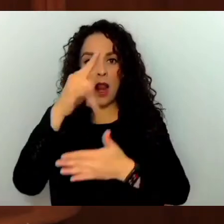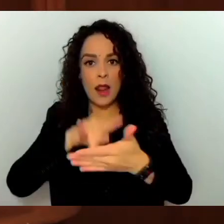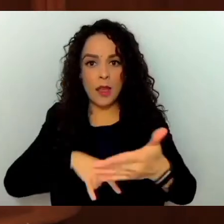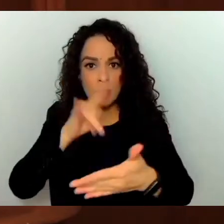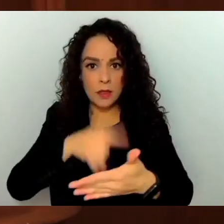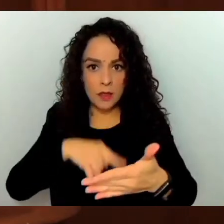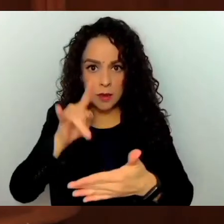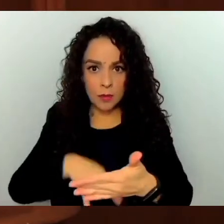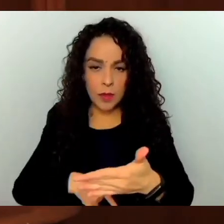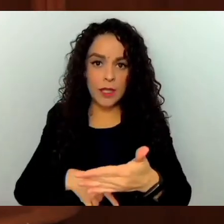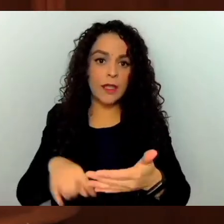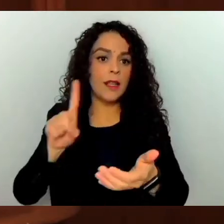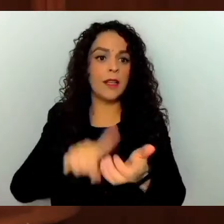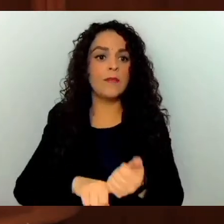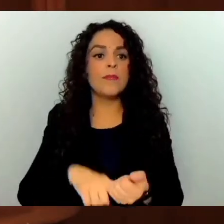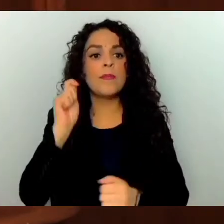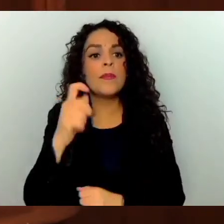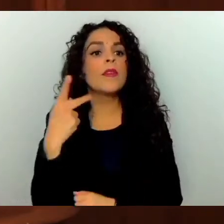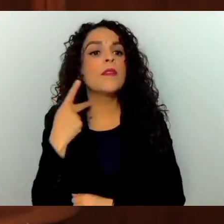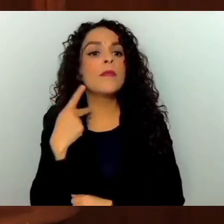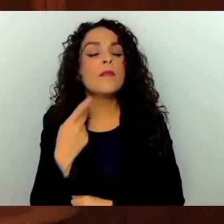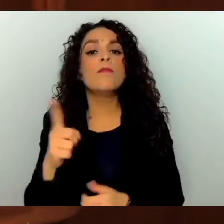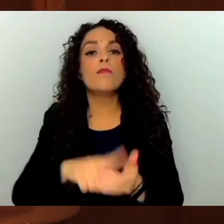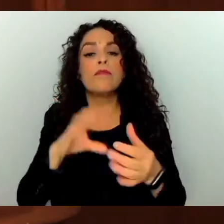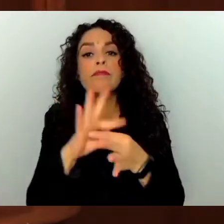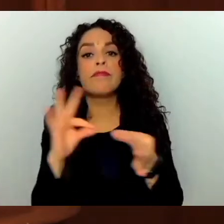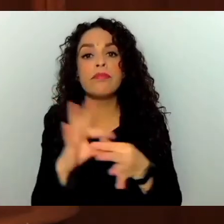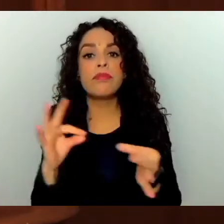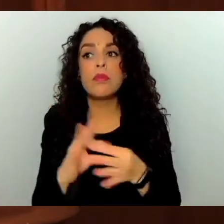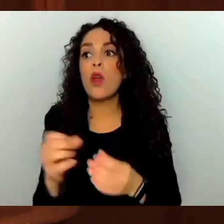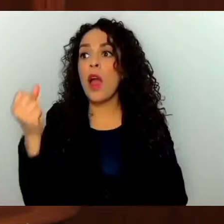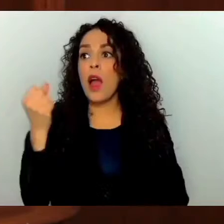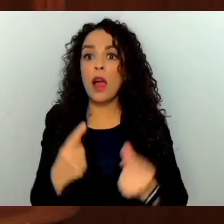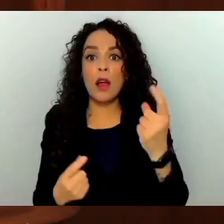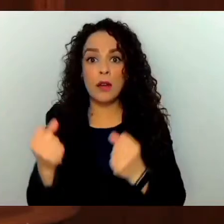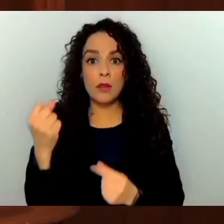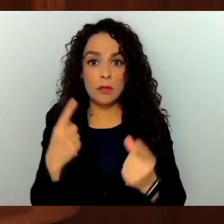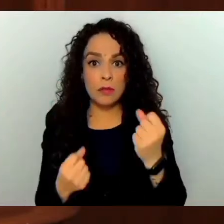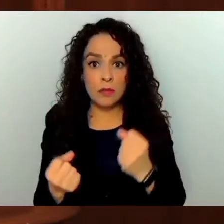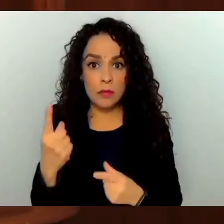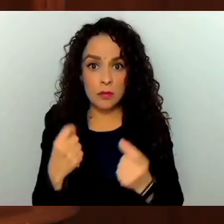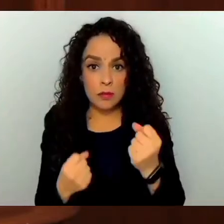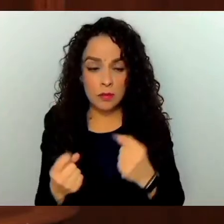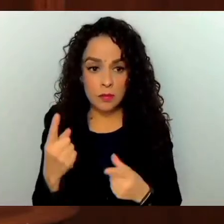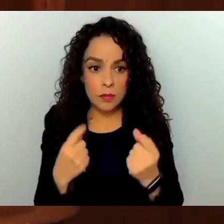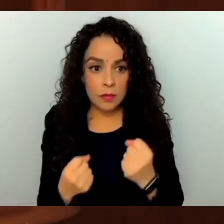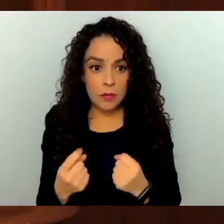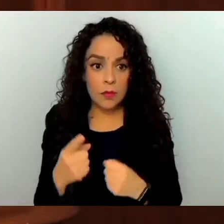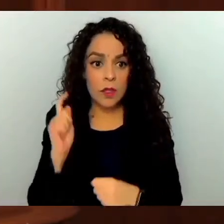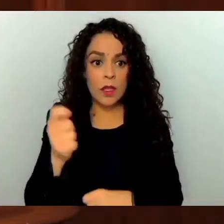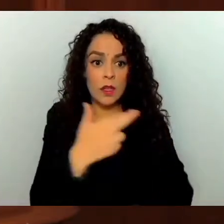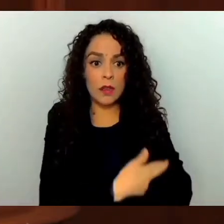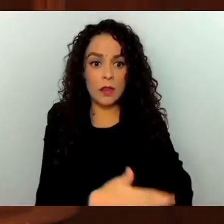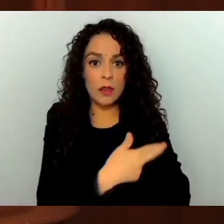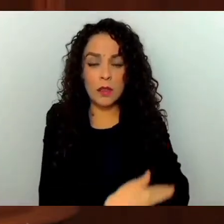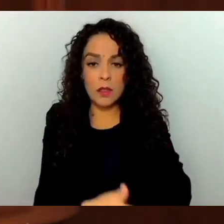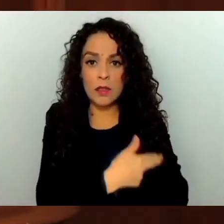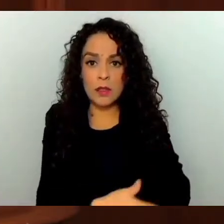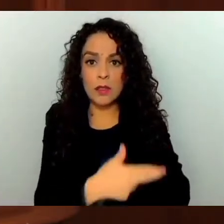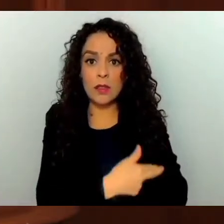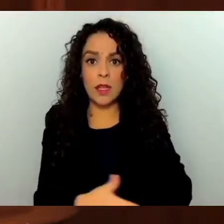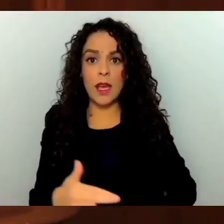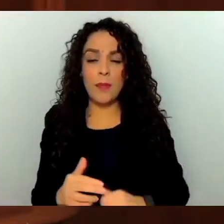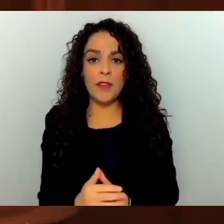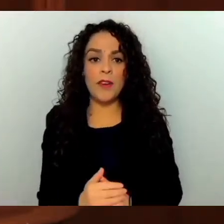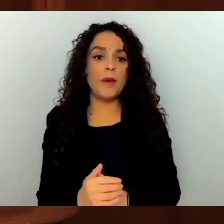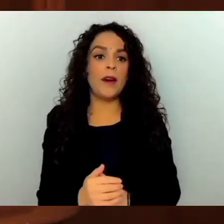de Coordinación Política determine que alguno de las o los aspirantes no cumple con alguno de los requisitos, procederá a desechar